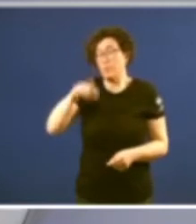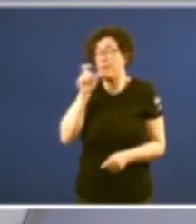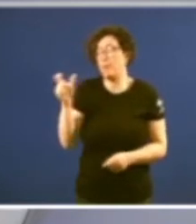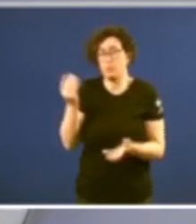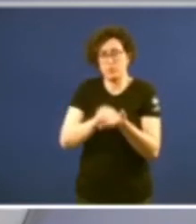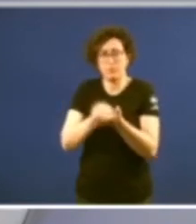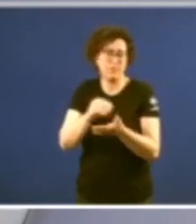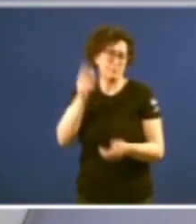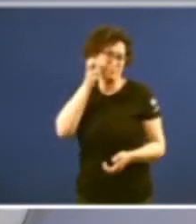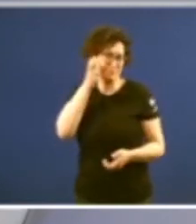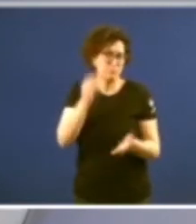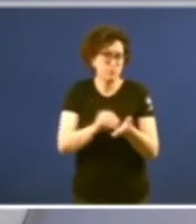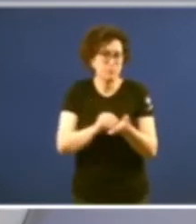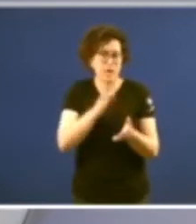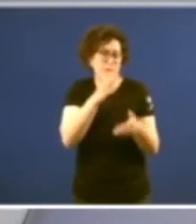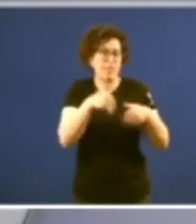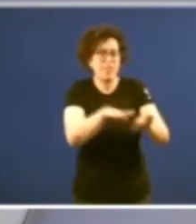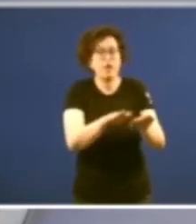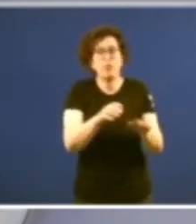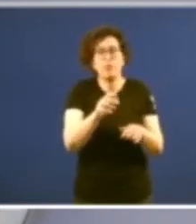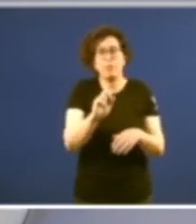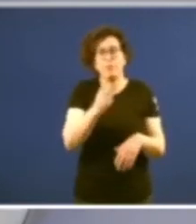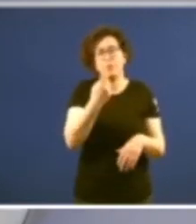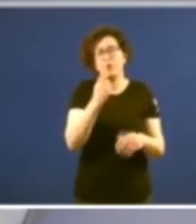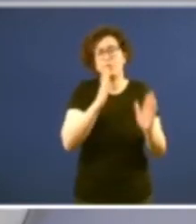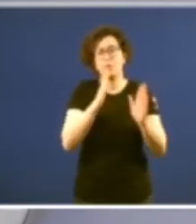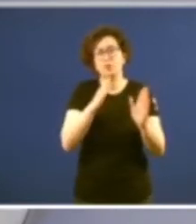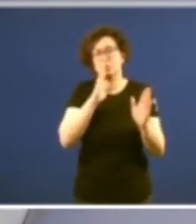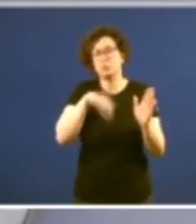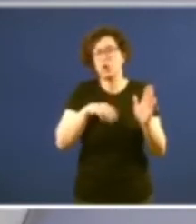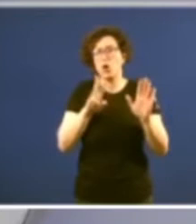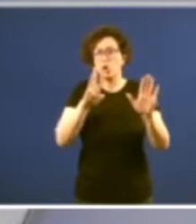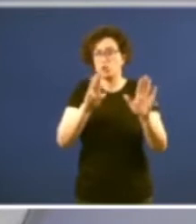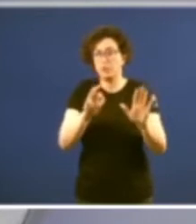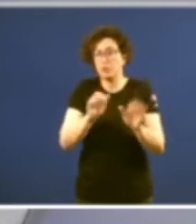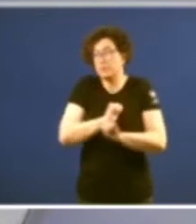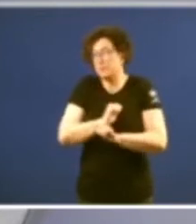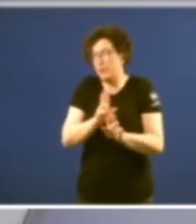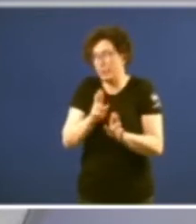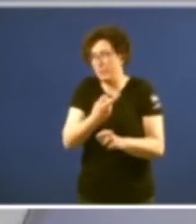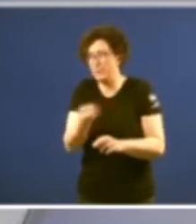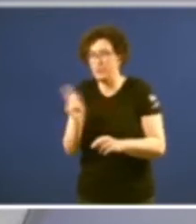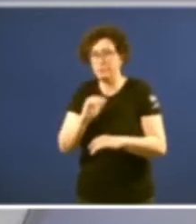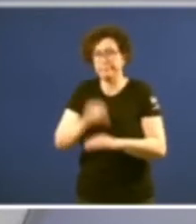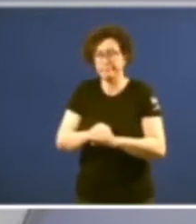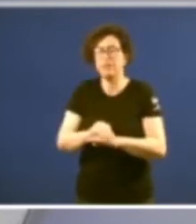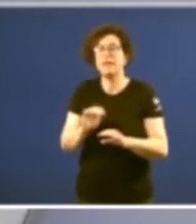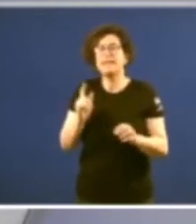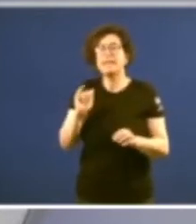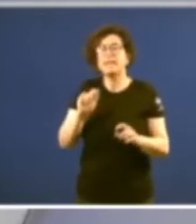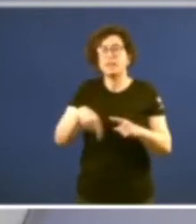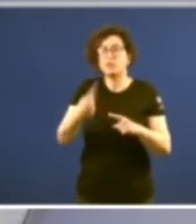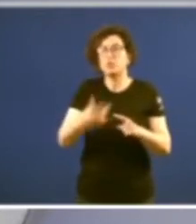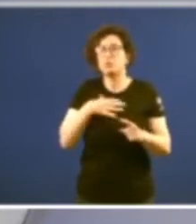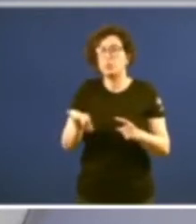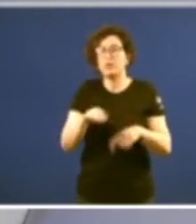moito últimamente diso falarán nunhas primeras intervencións que durarán oito minutos ou iso espero e logo haberá si é posible un